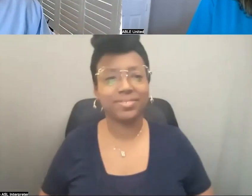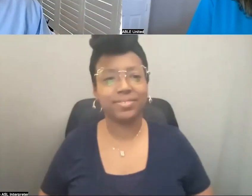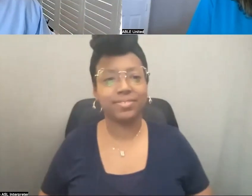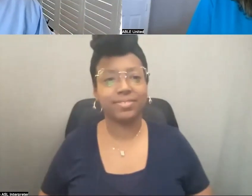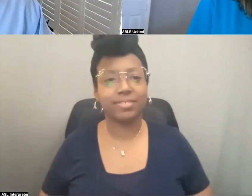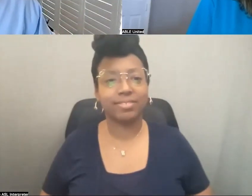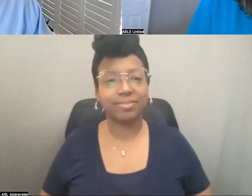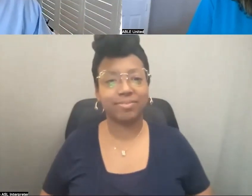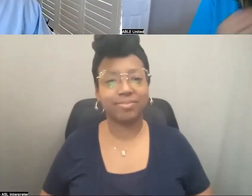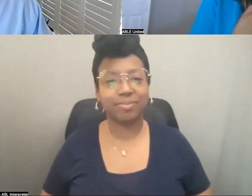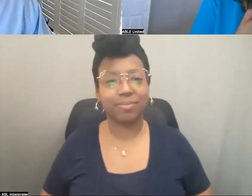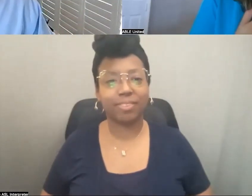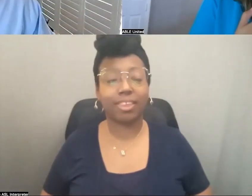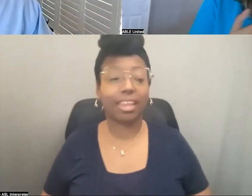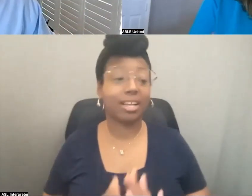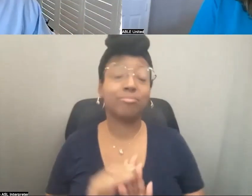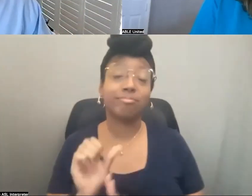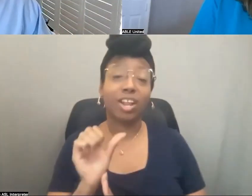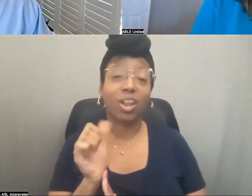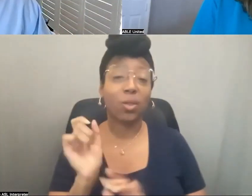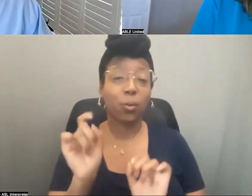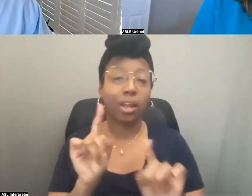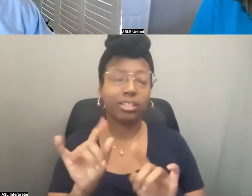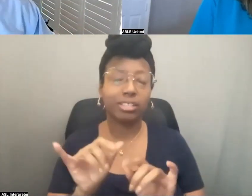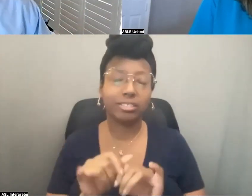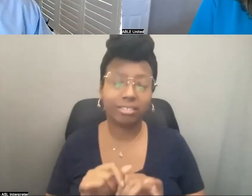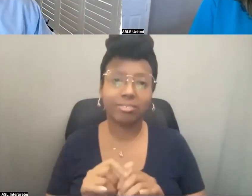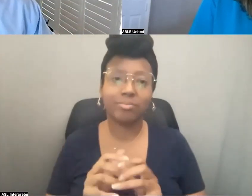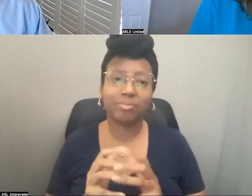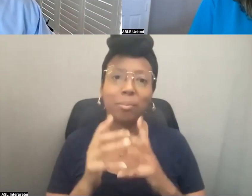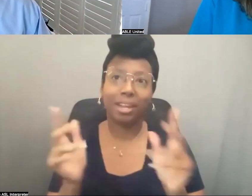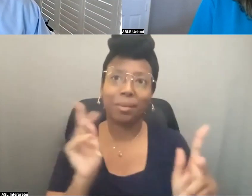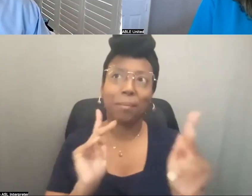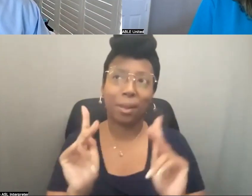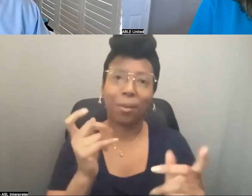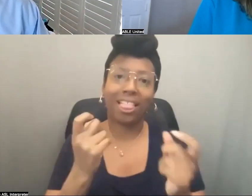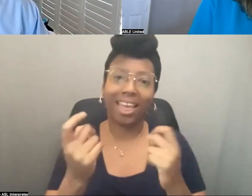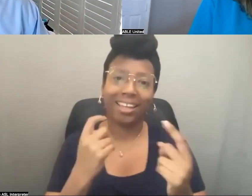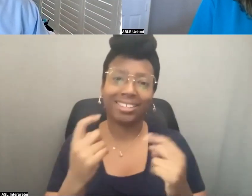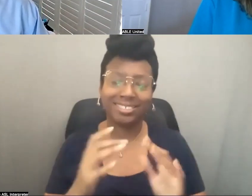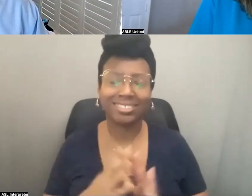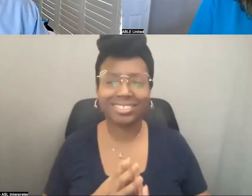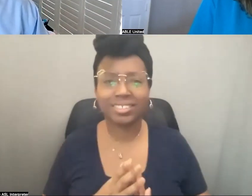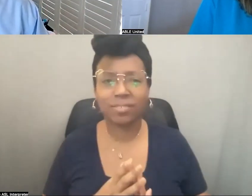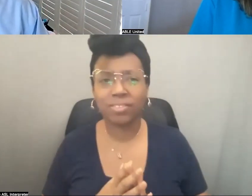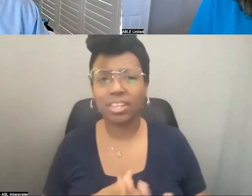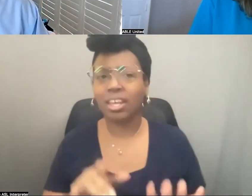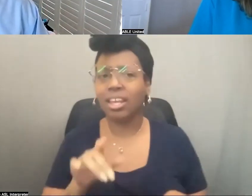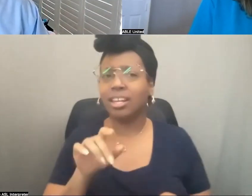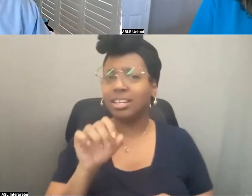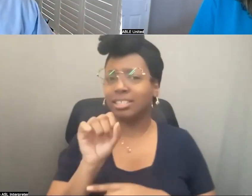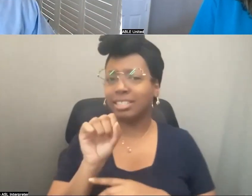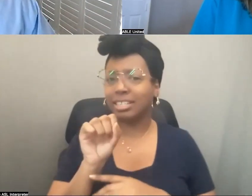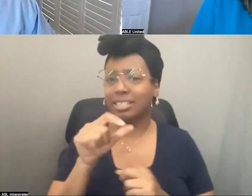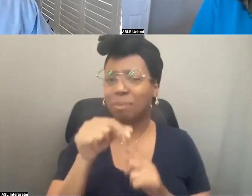Excelente. Esta es una pregunta muy común que recibimos sobre las cuentas ABLE. ¿El fideicomiso de necesidades